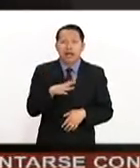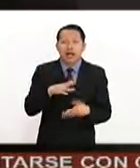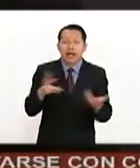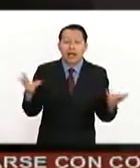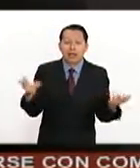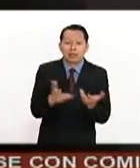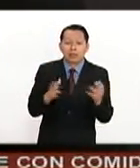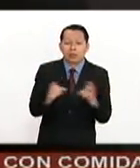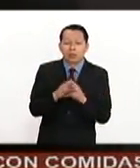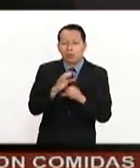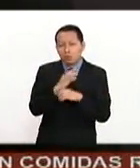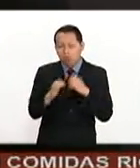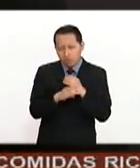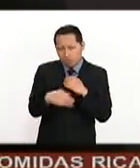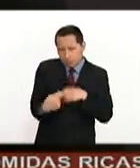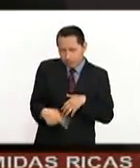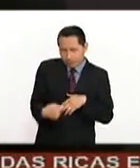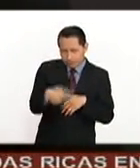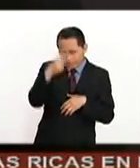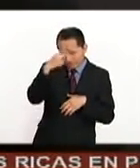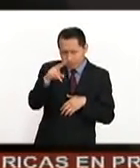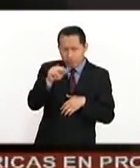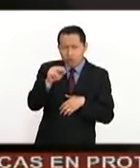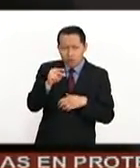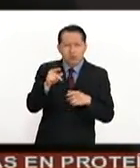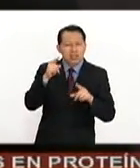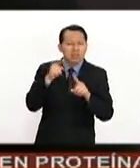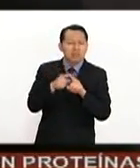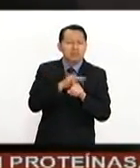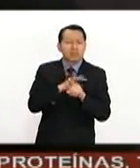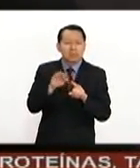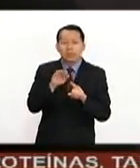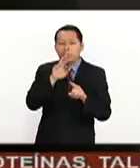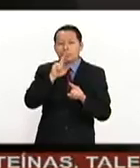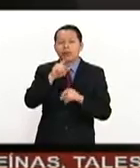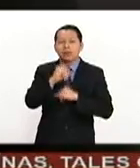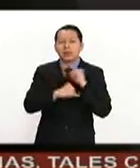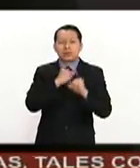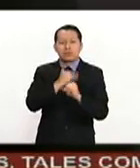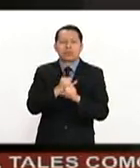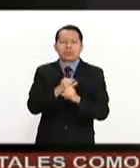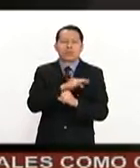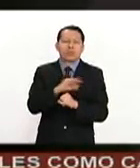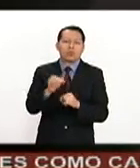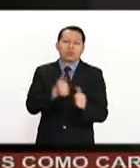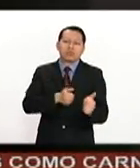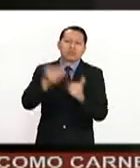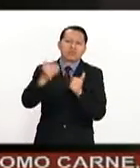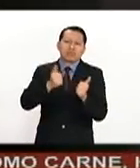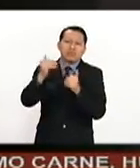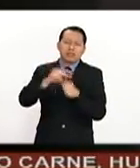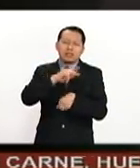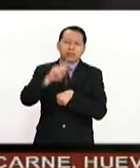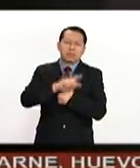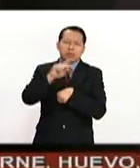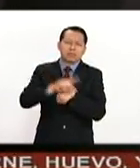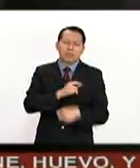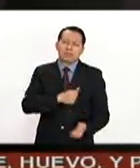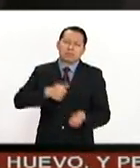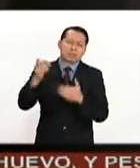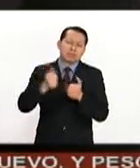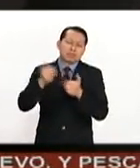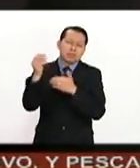cosas que son muy locales, lo que estamos apostando es por crear contenidos internacionales, que sean exportables y también,